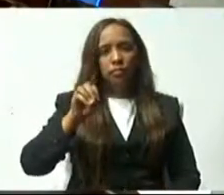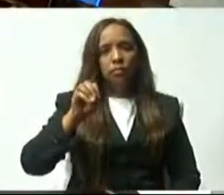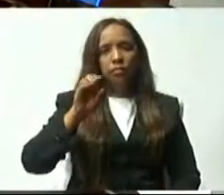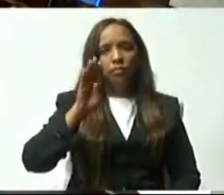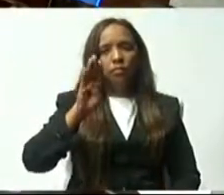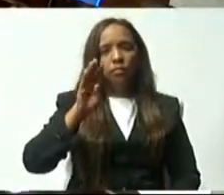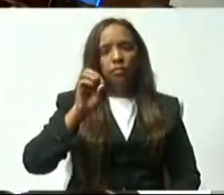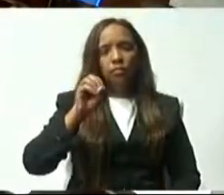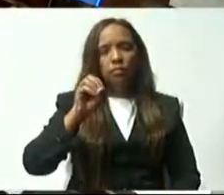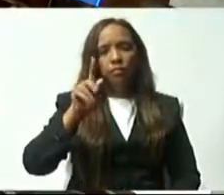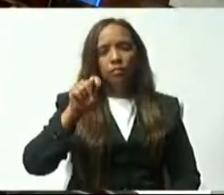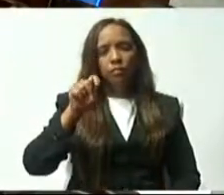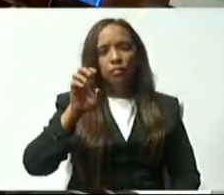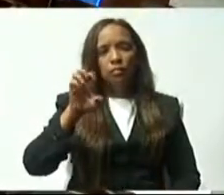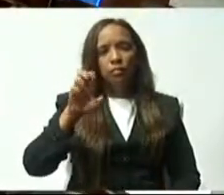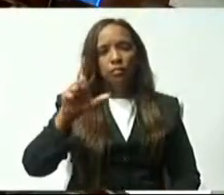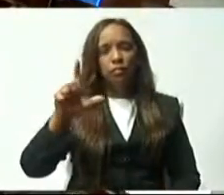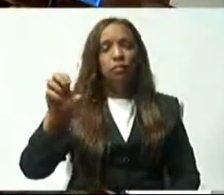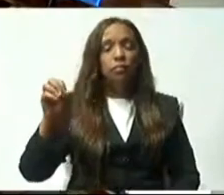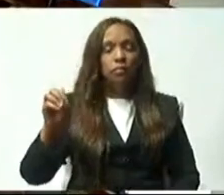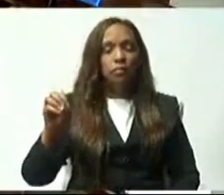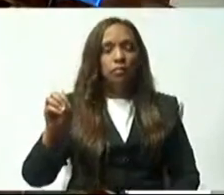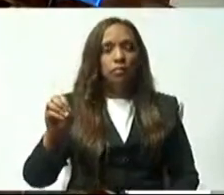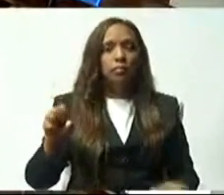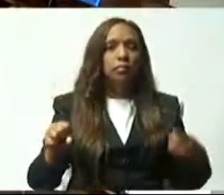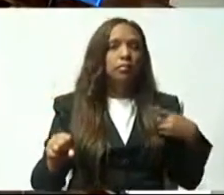Muchas gracias, señor Presidente.